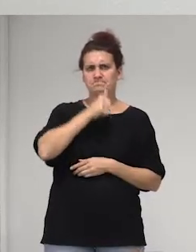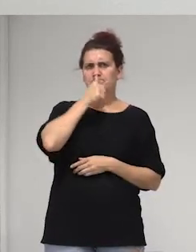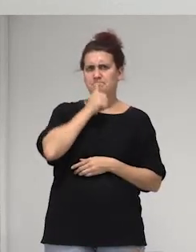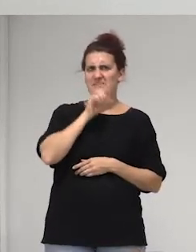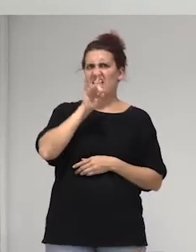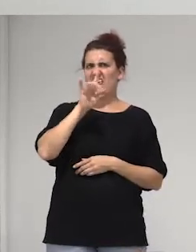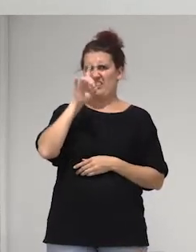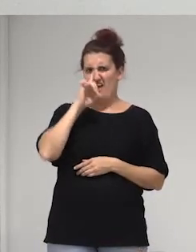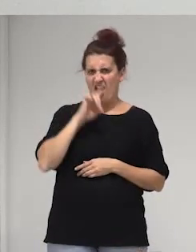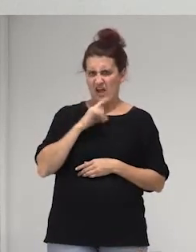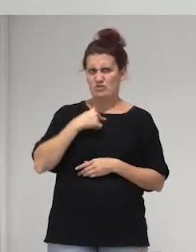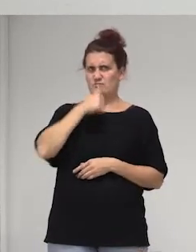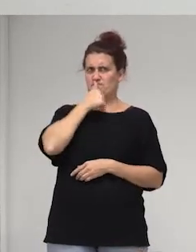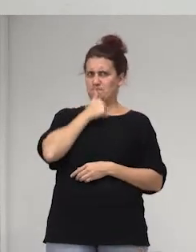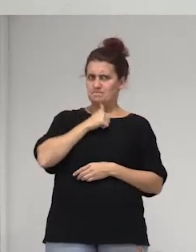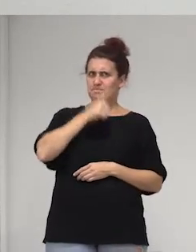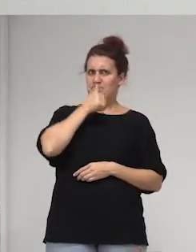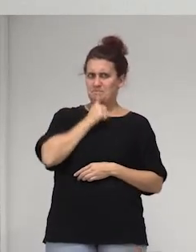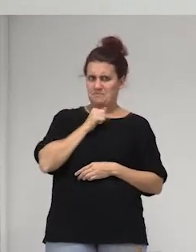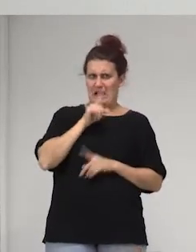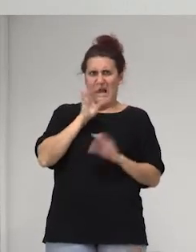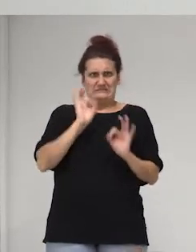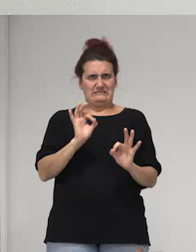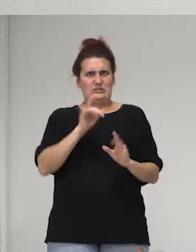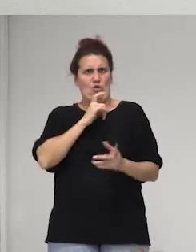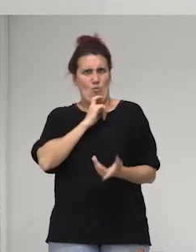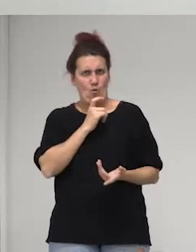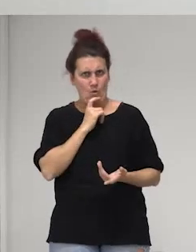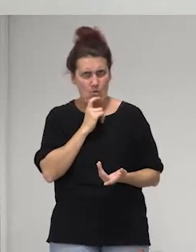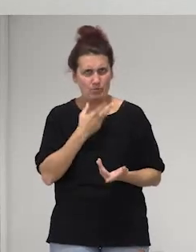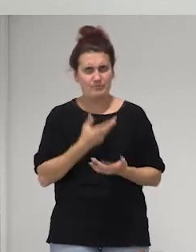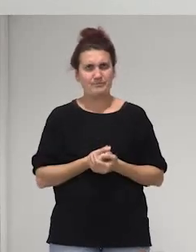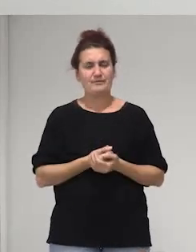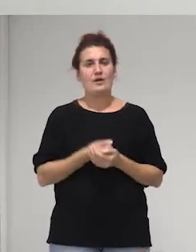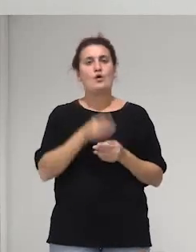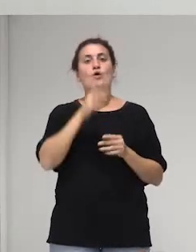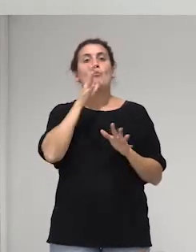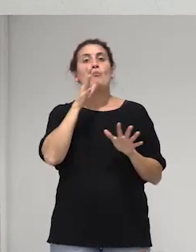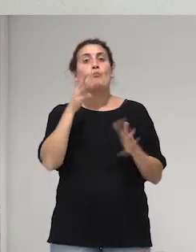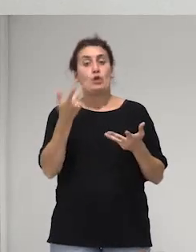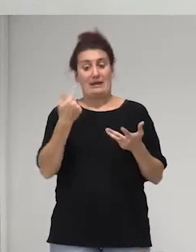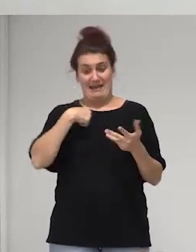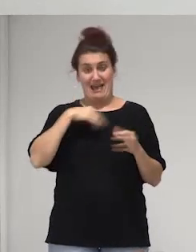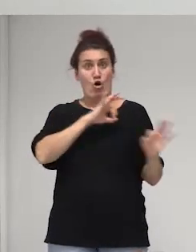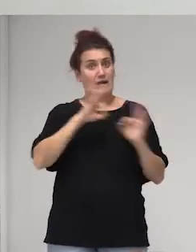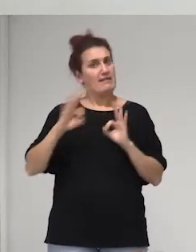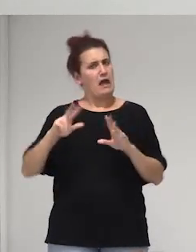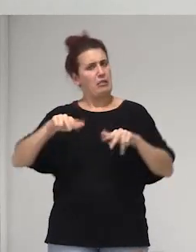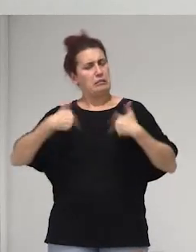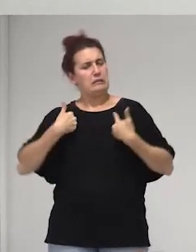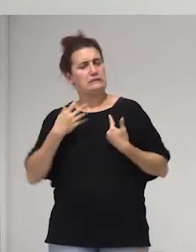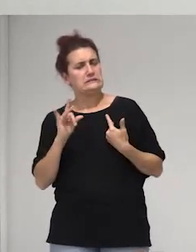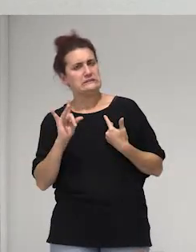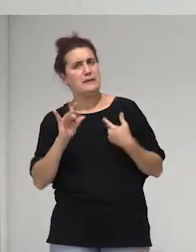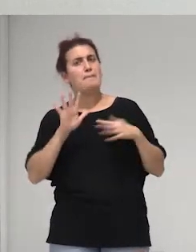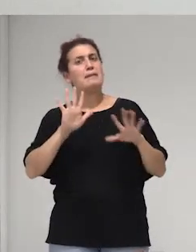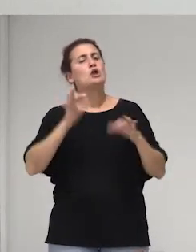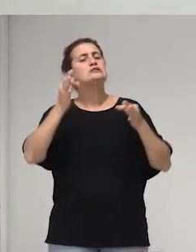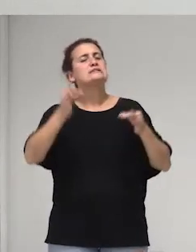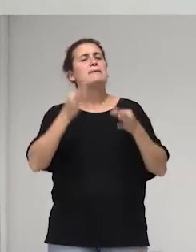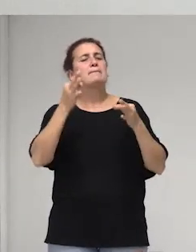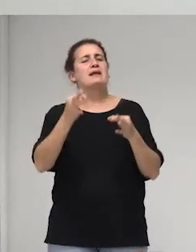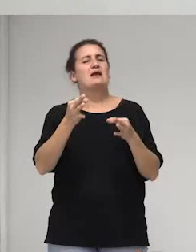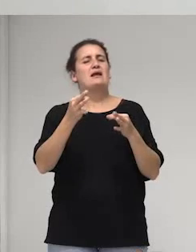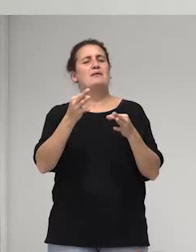años ante todo esto claro porque nos dejaron organizarnos pero pero siempre nos